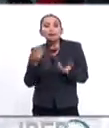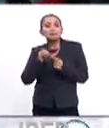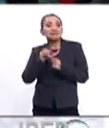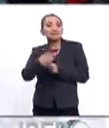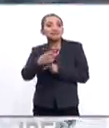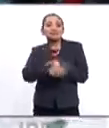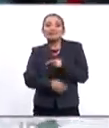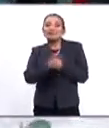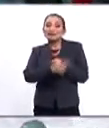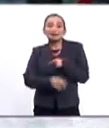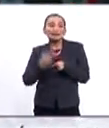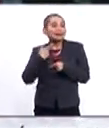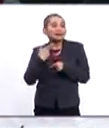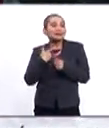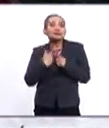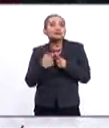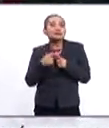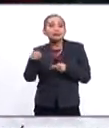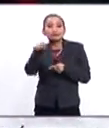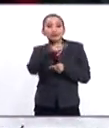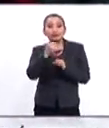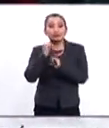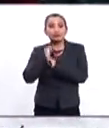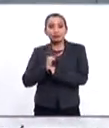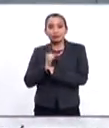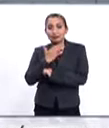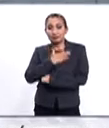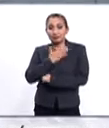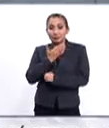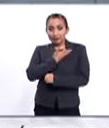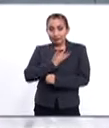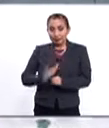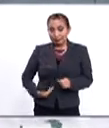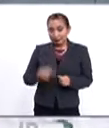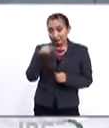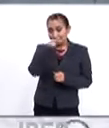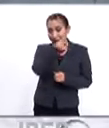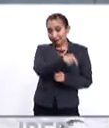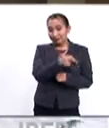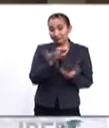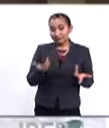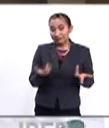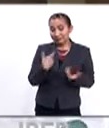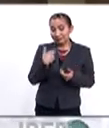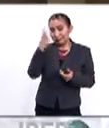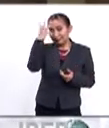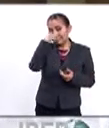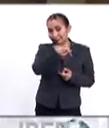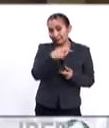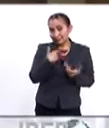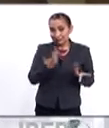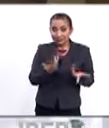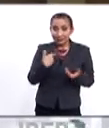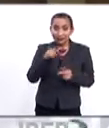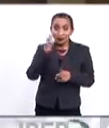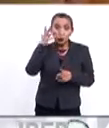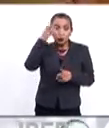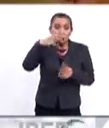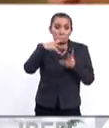del desgaste político es el titular de la Casa Blanca, en este caso el presidente de los Estados Unidos.